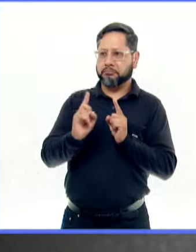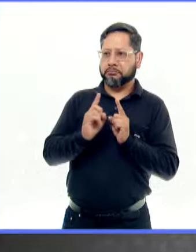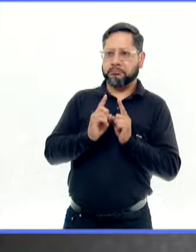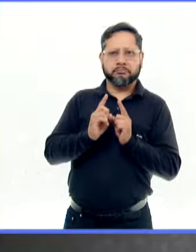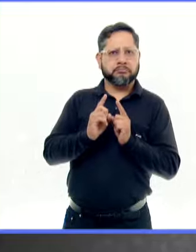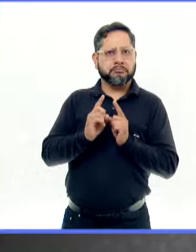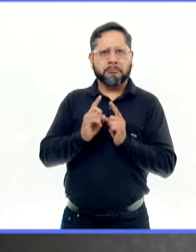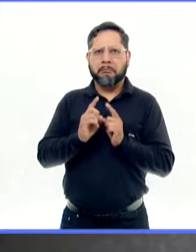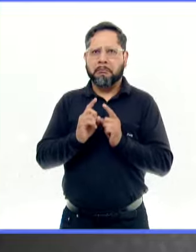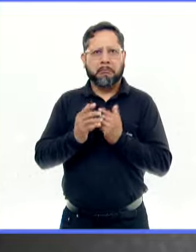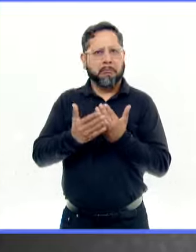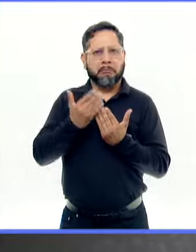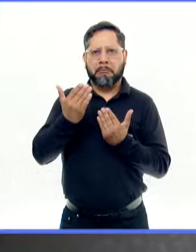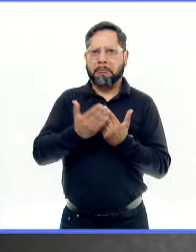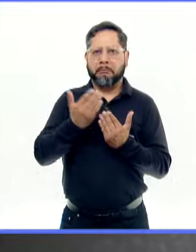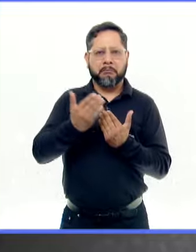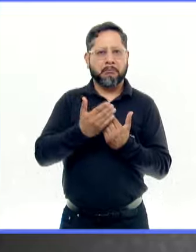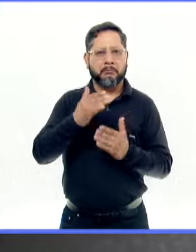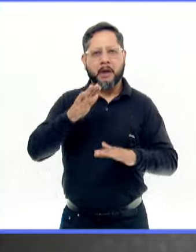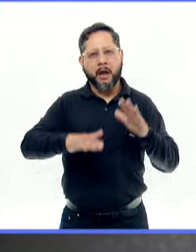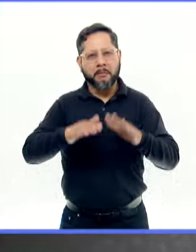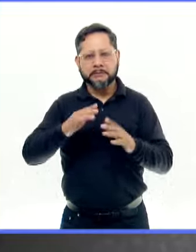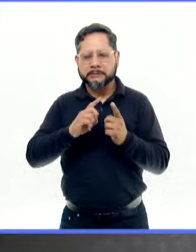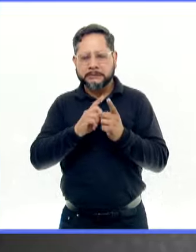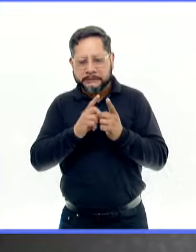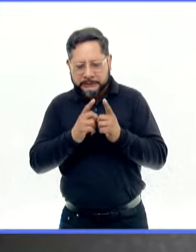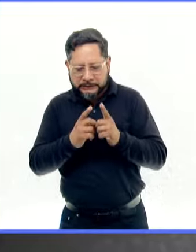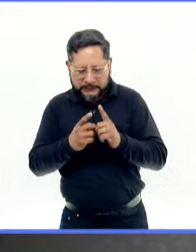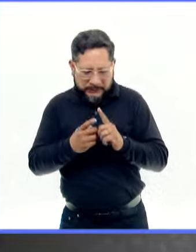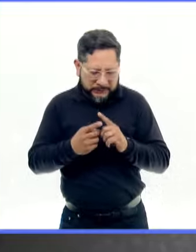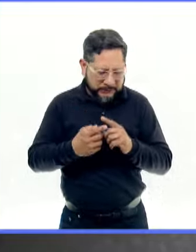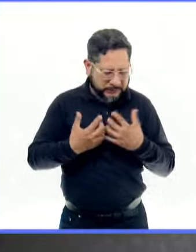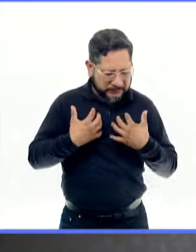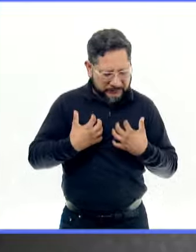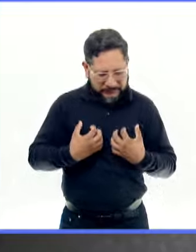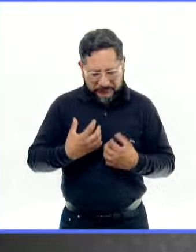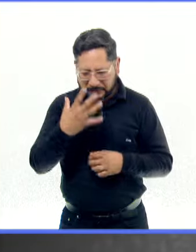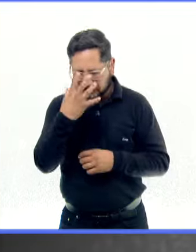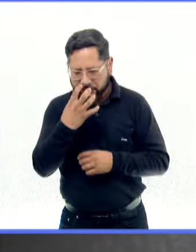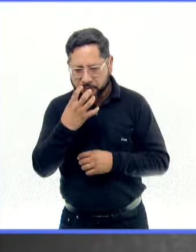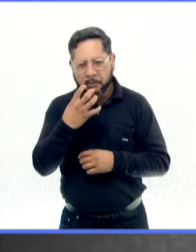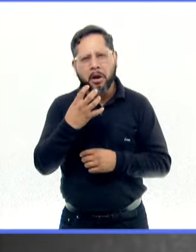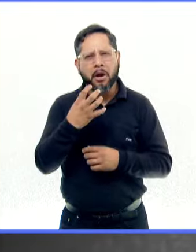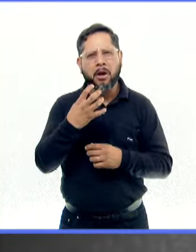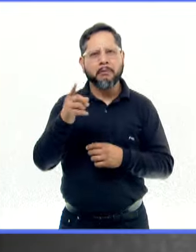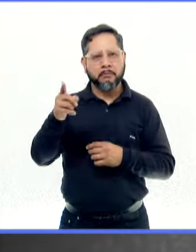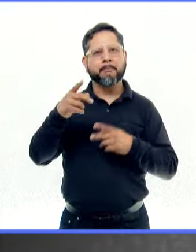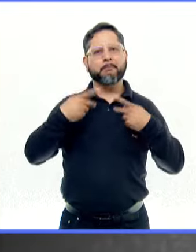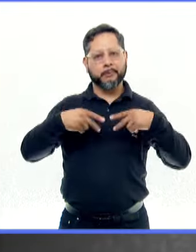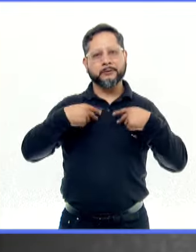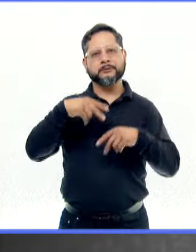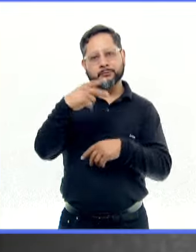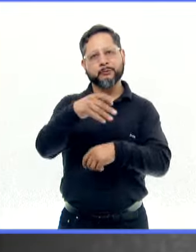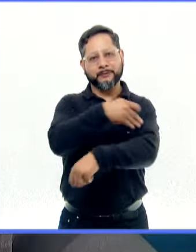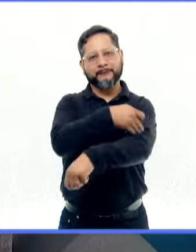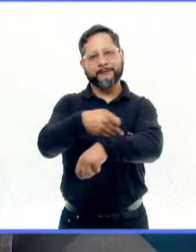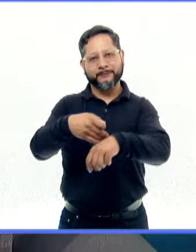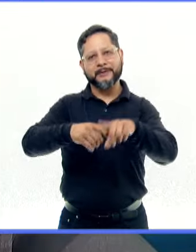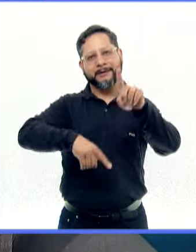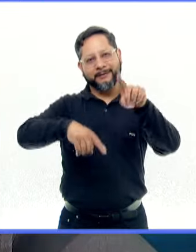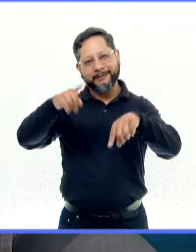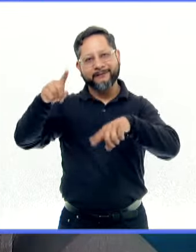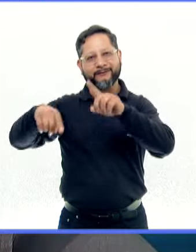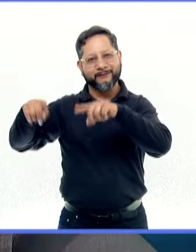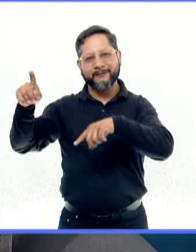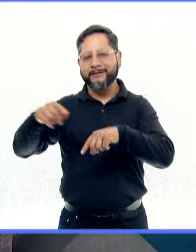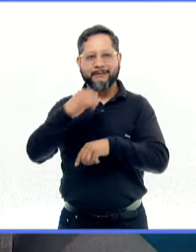cuestiones como de ansiedad o depresión que pueden salir de vez en cuando. Entonces, creo que hay que hablar de las personas y también de las familias. De las diferencias,